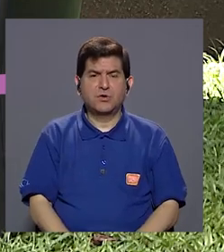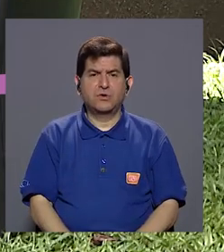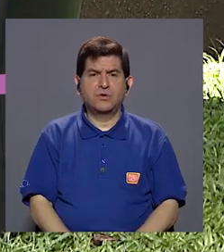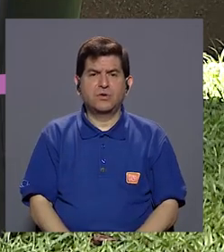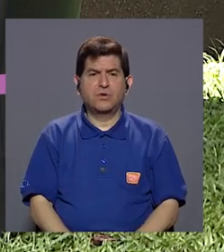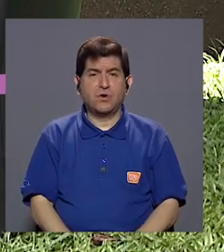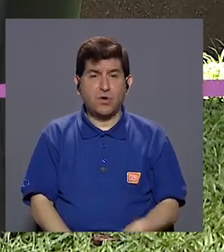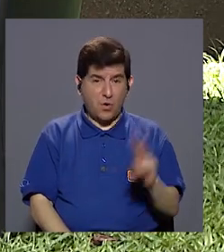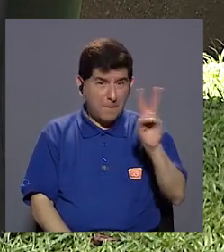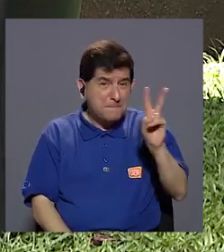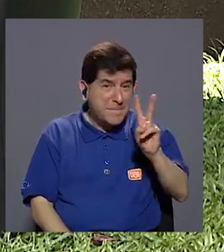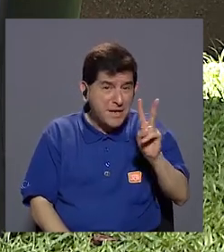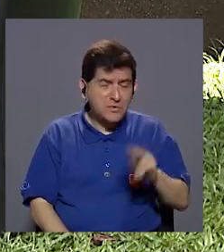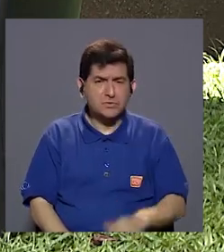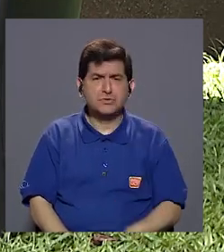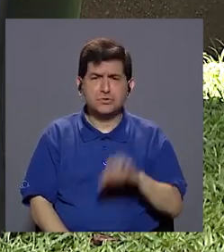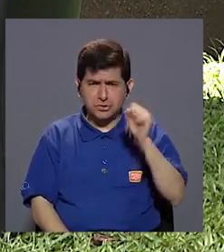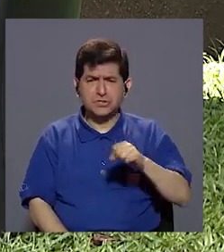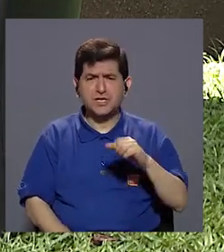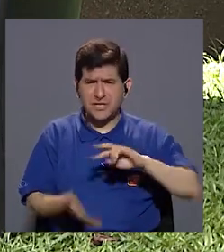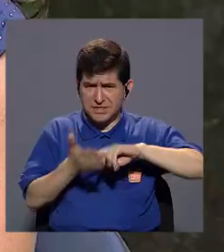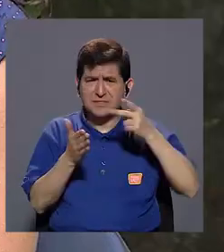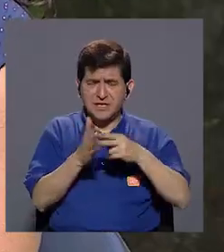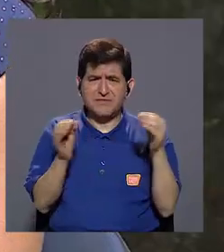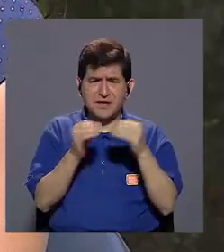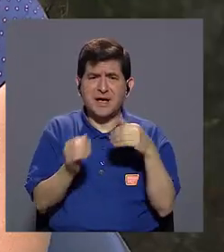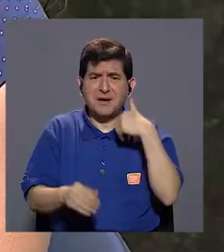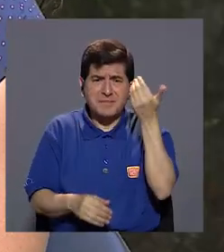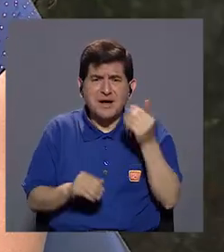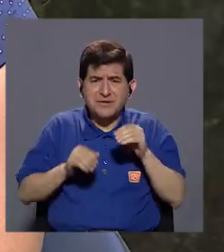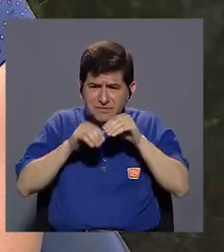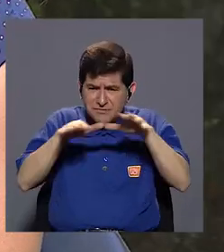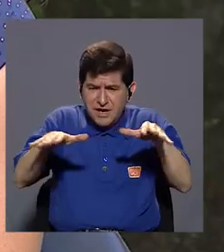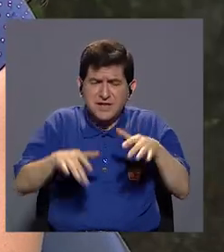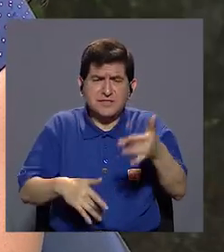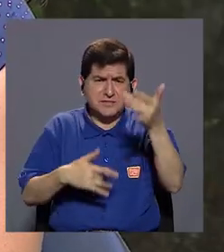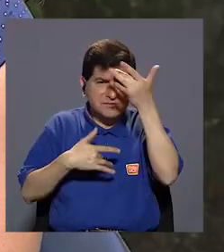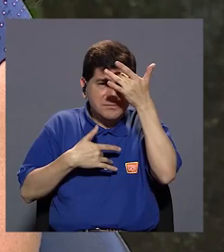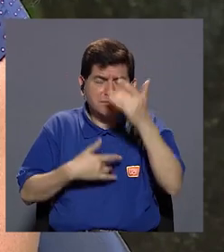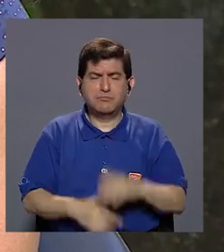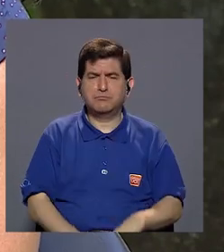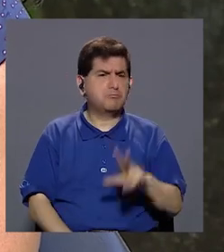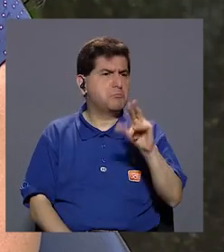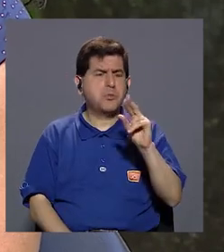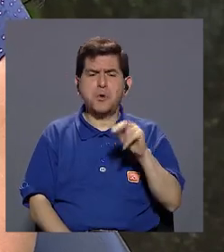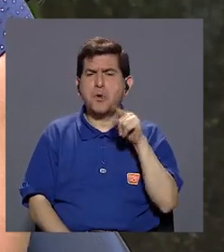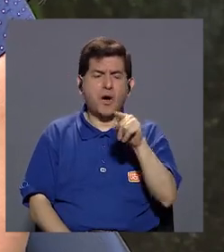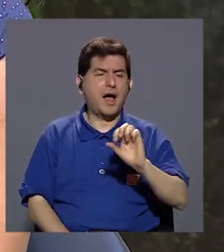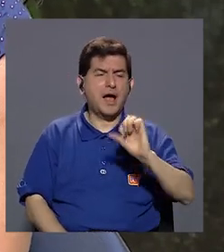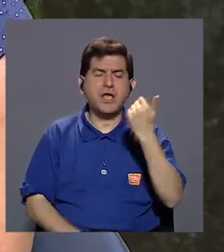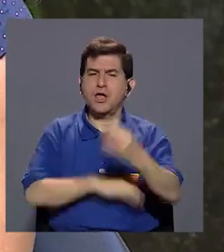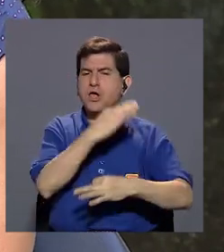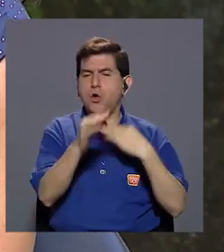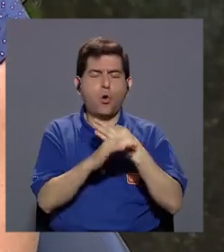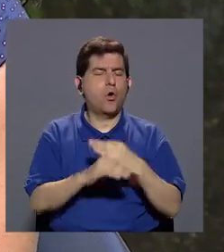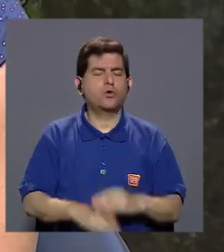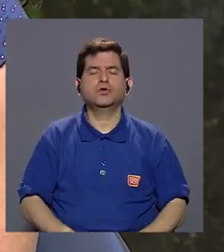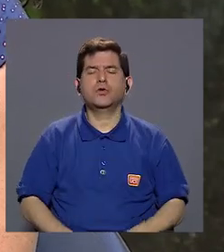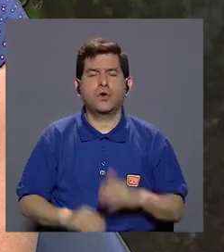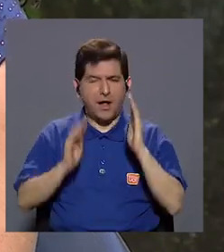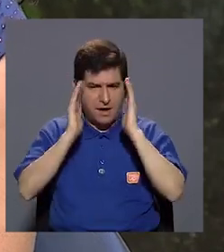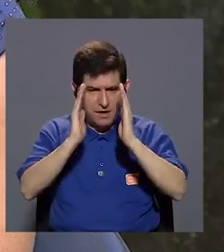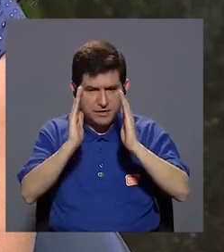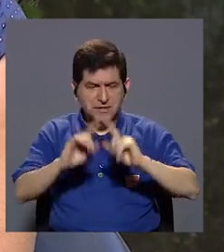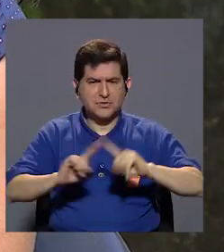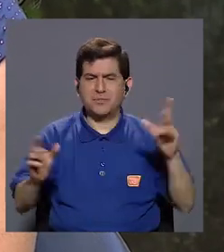Con respecto a los virus. Sí, que se contagien más, por ejemplo. No, vieras que en realidad ahí serían otro tipo de cuidados,